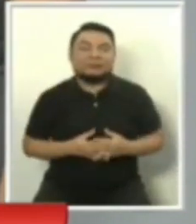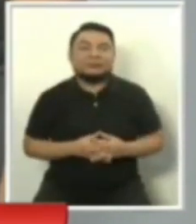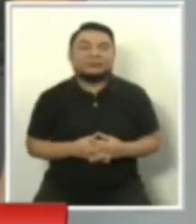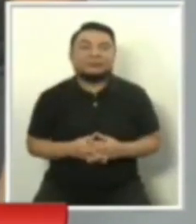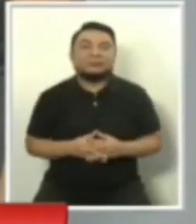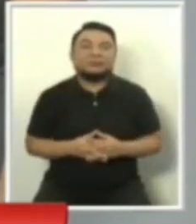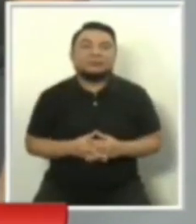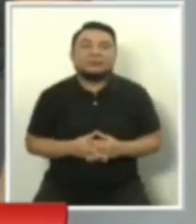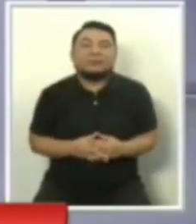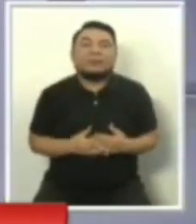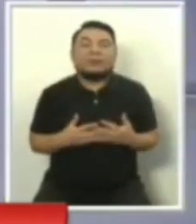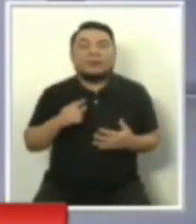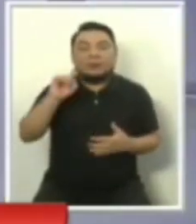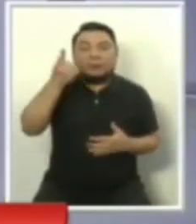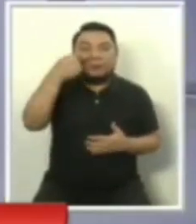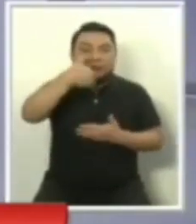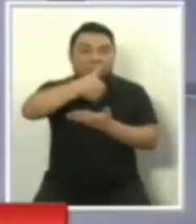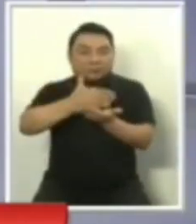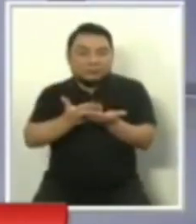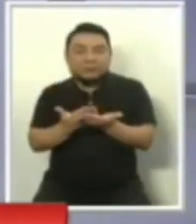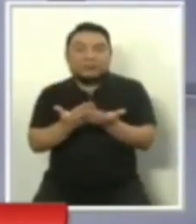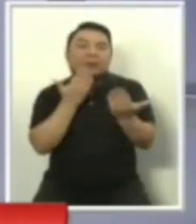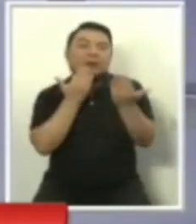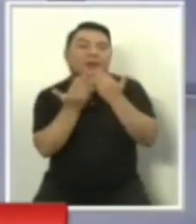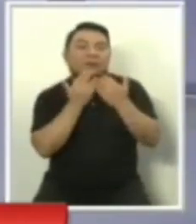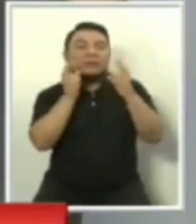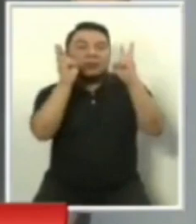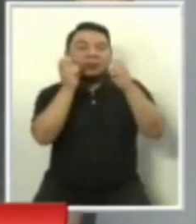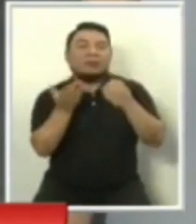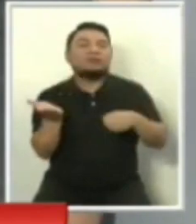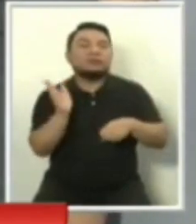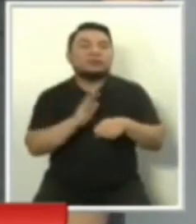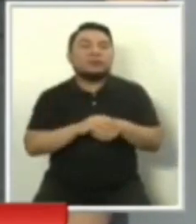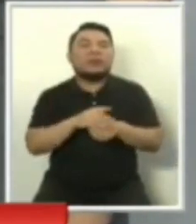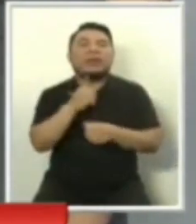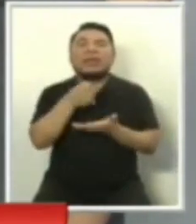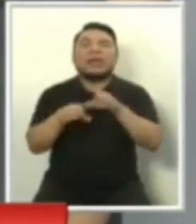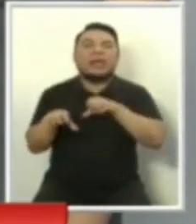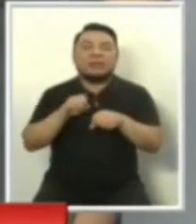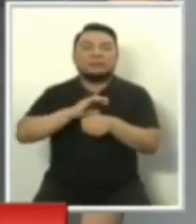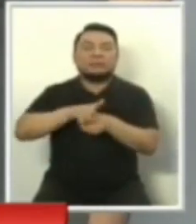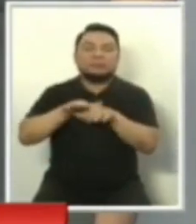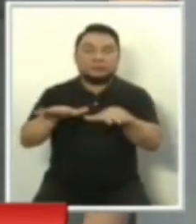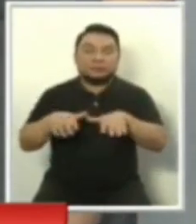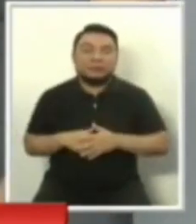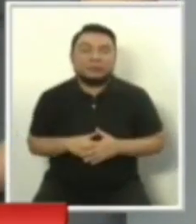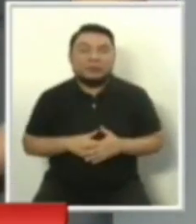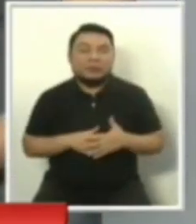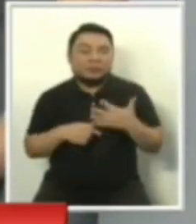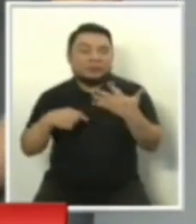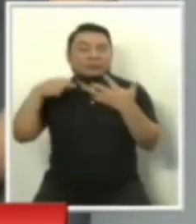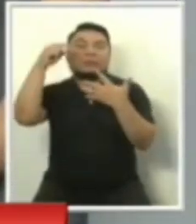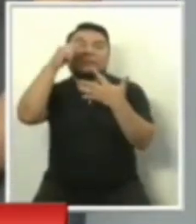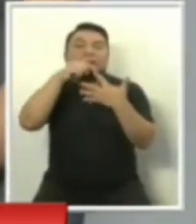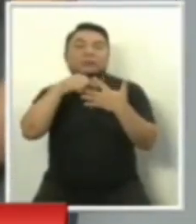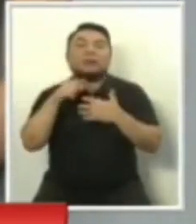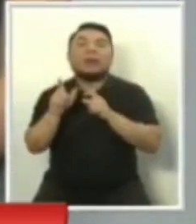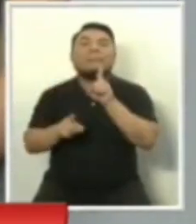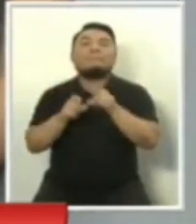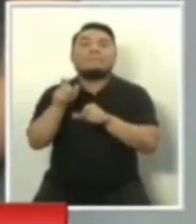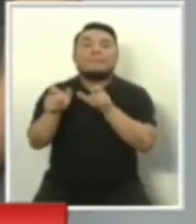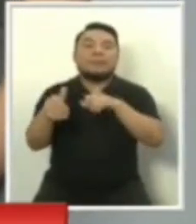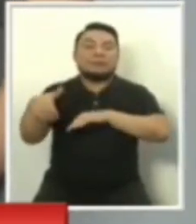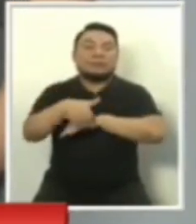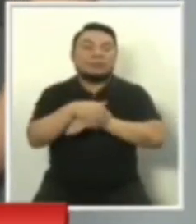El primer bloque tratará medidas frente a la pandemia. El segundo bloque, una pregunta ciudadana con el tema